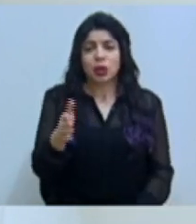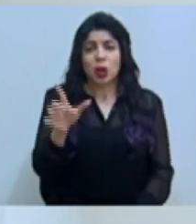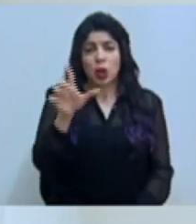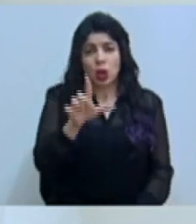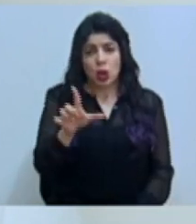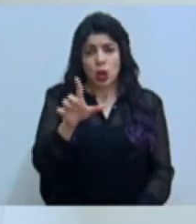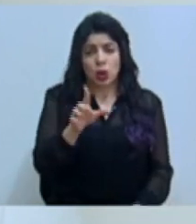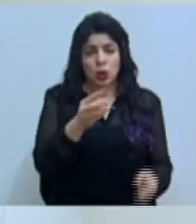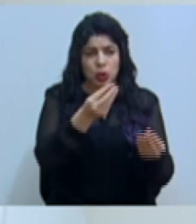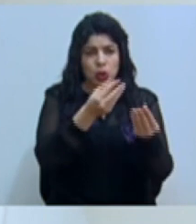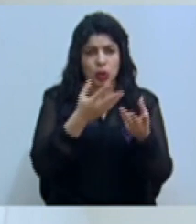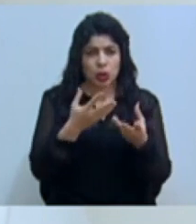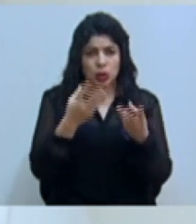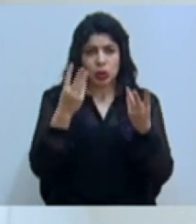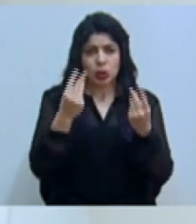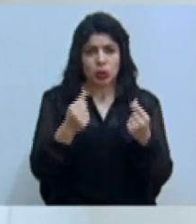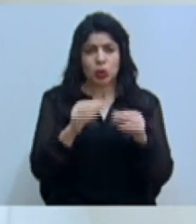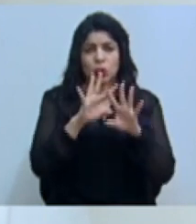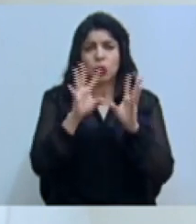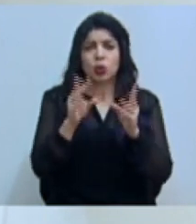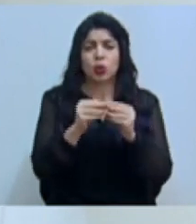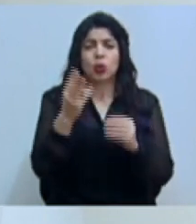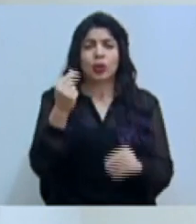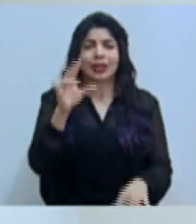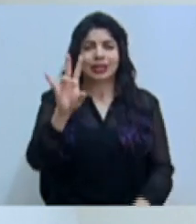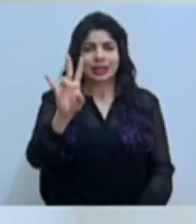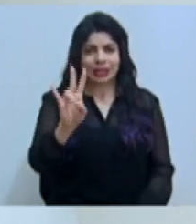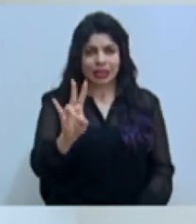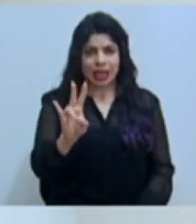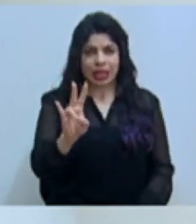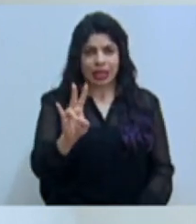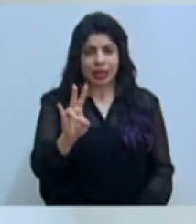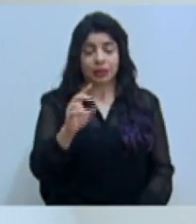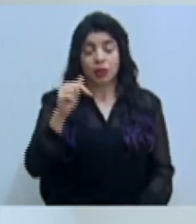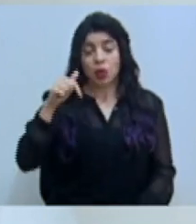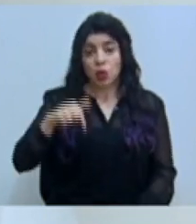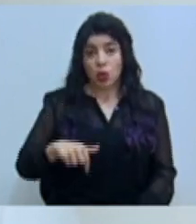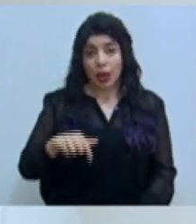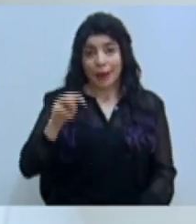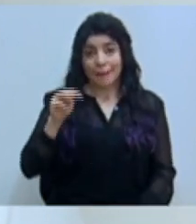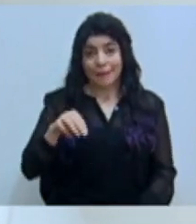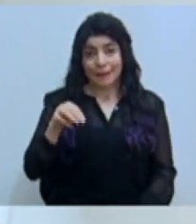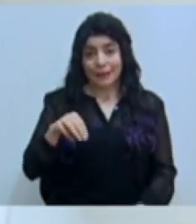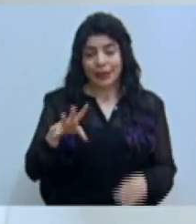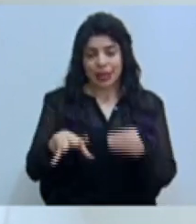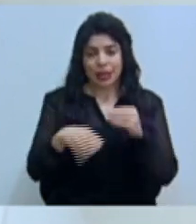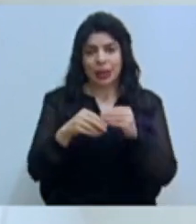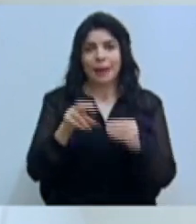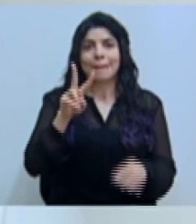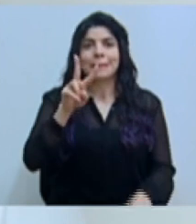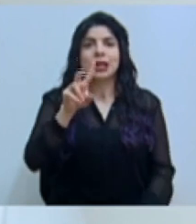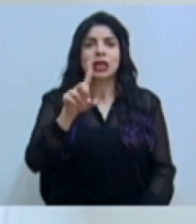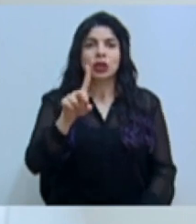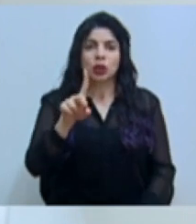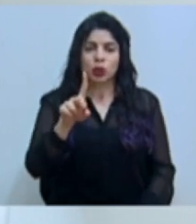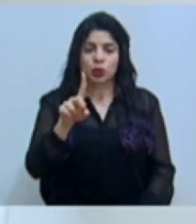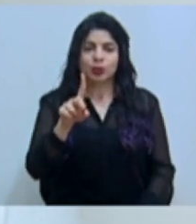lunes se contabilizaron un total de 7 y para hoy martes se suman 21.